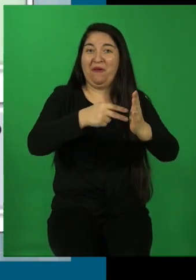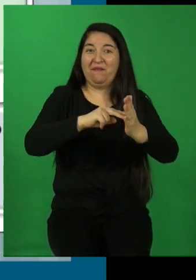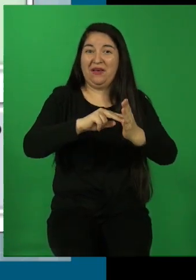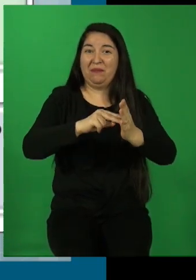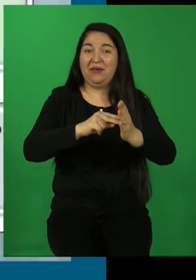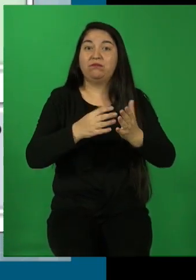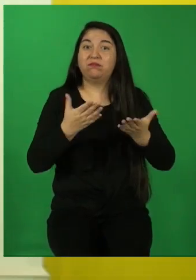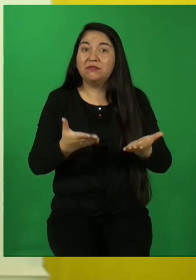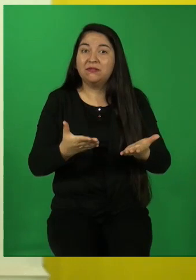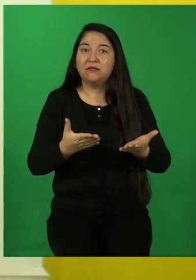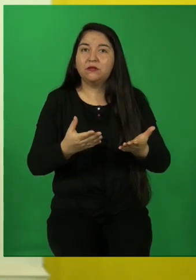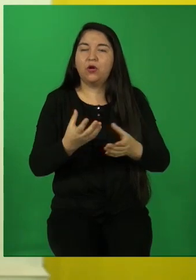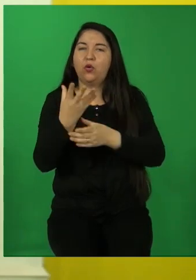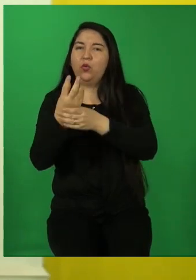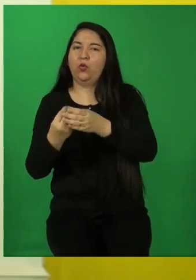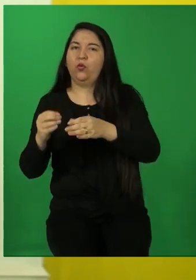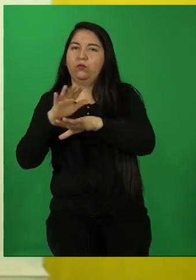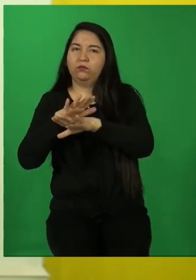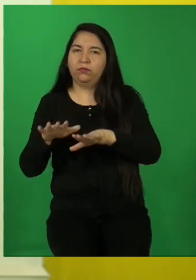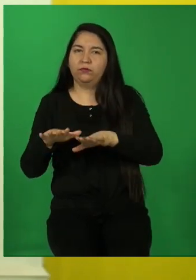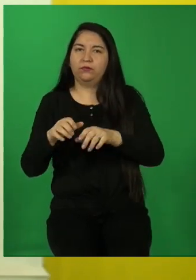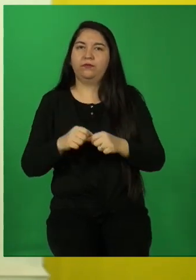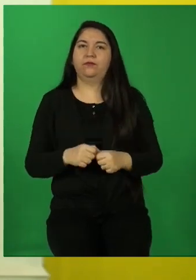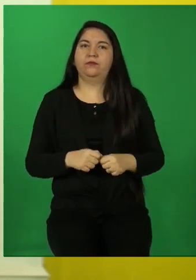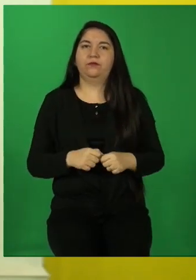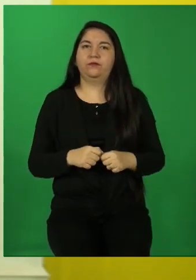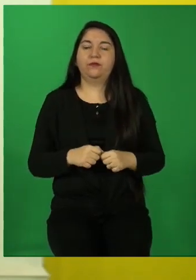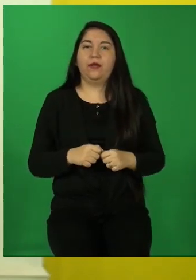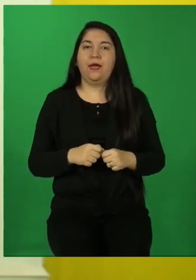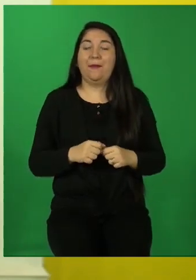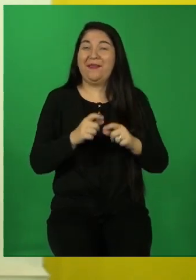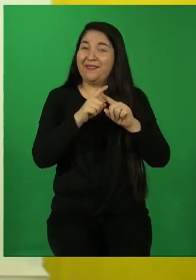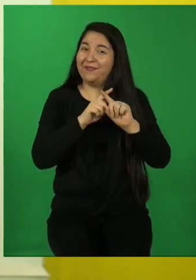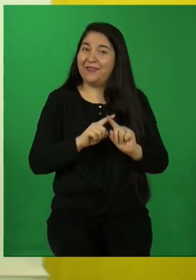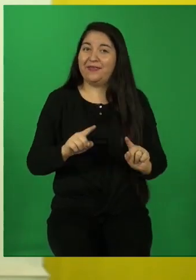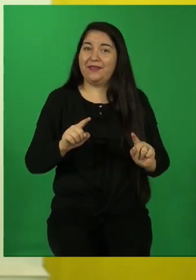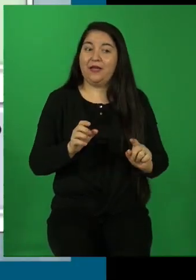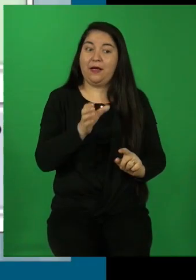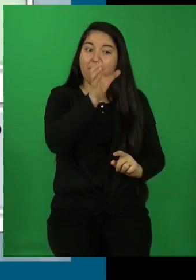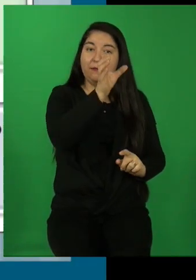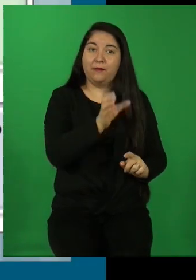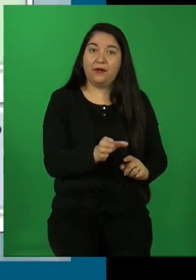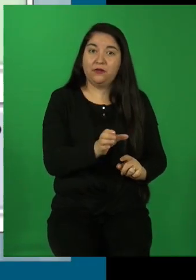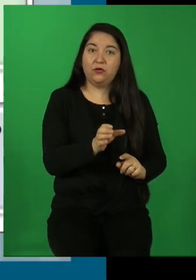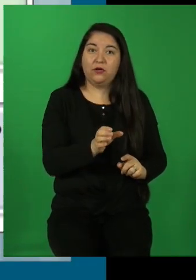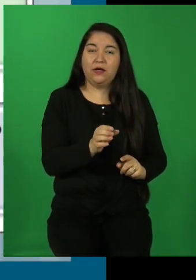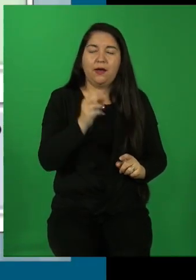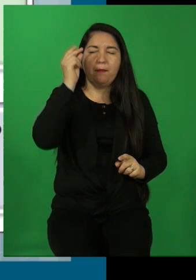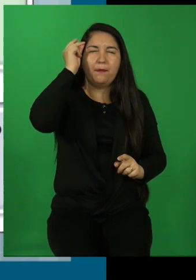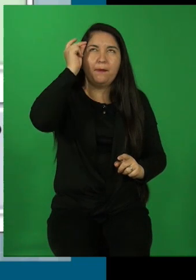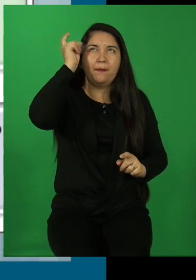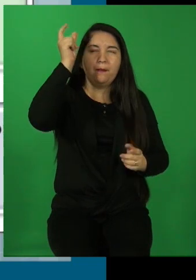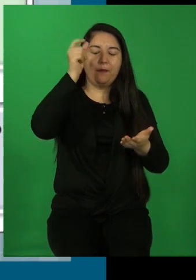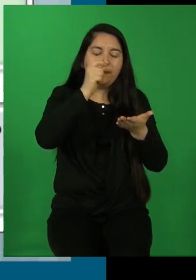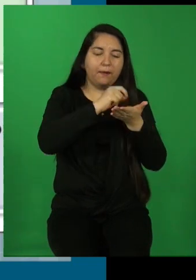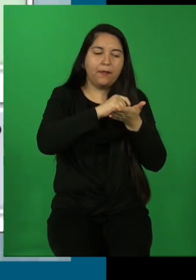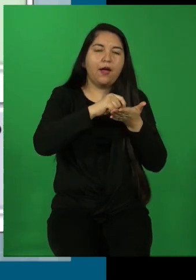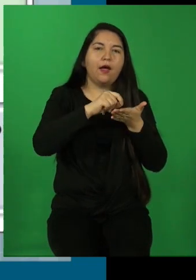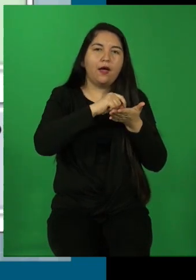de la historia. En cambio, el autor es una persona real